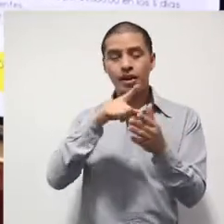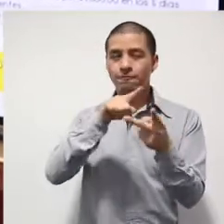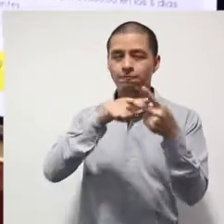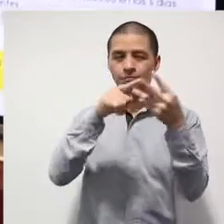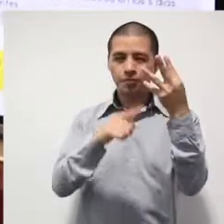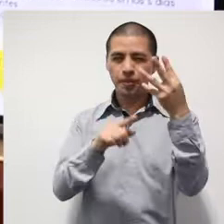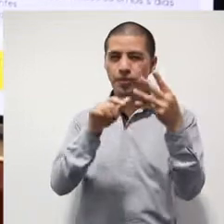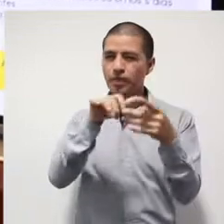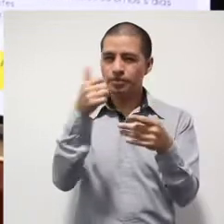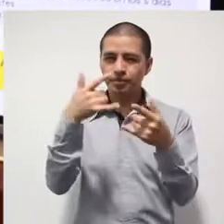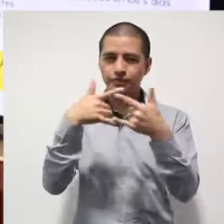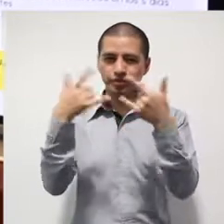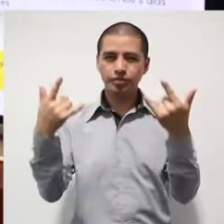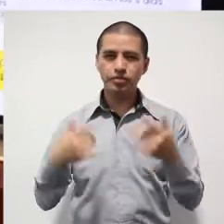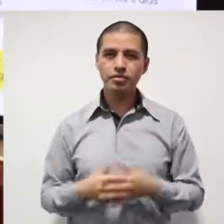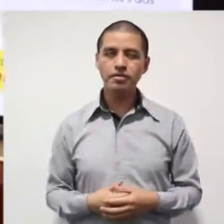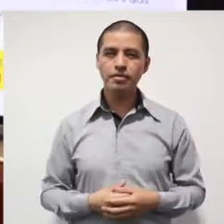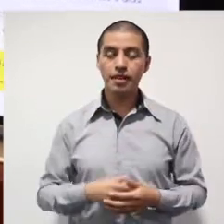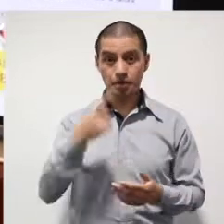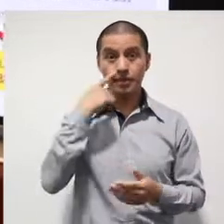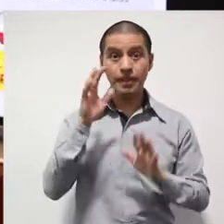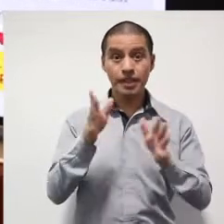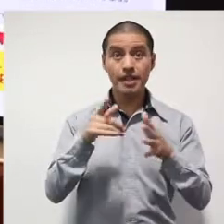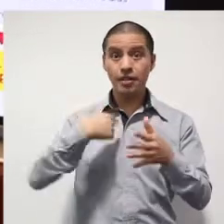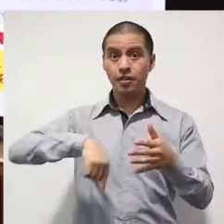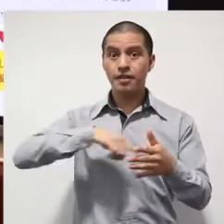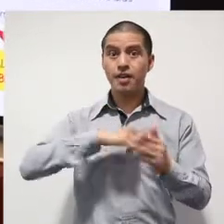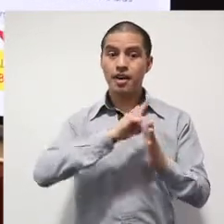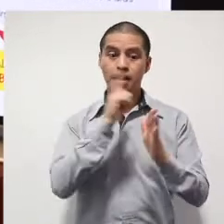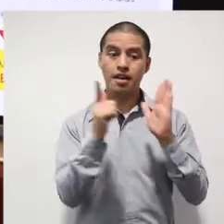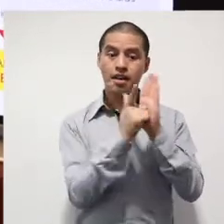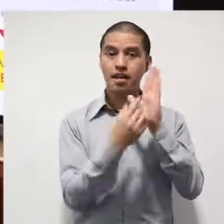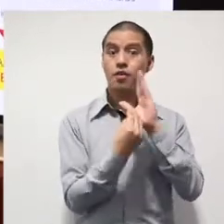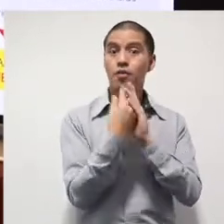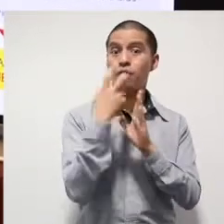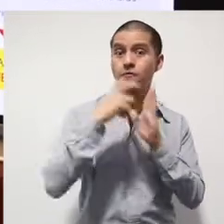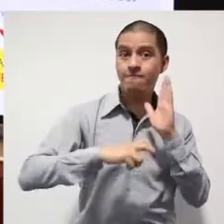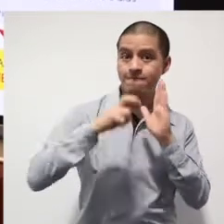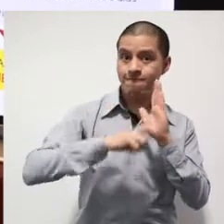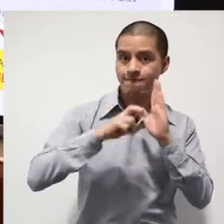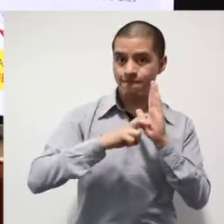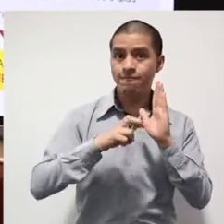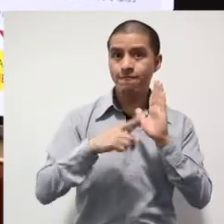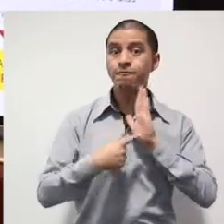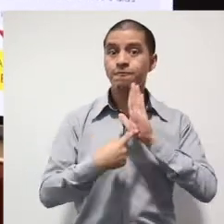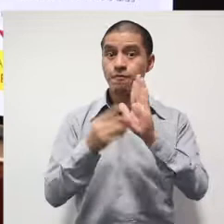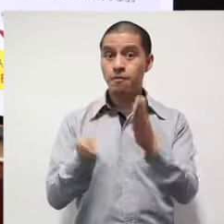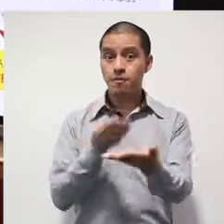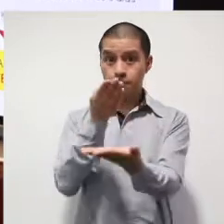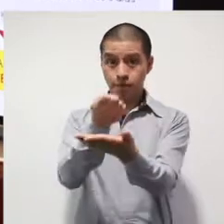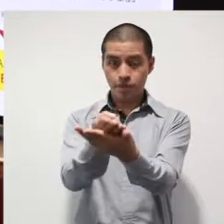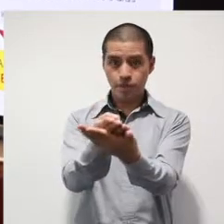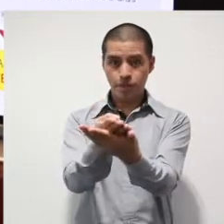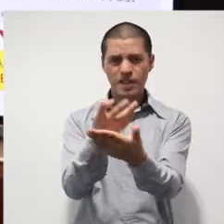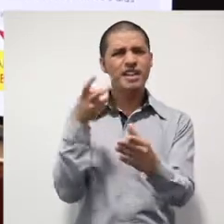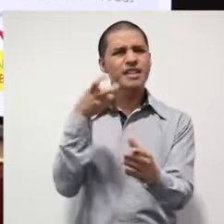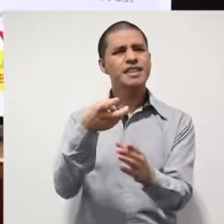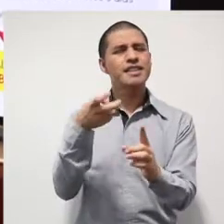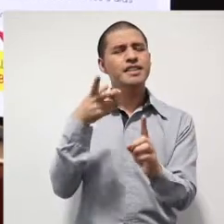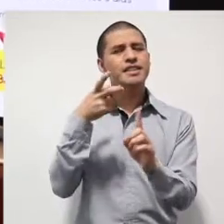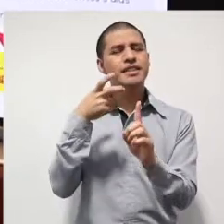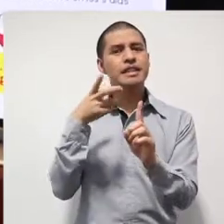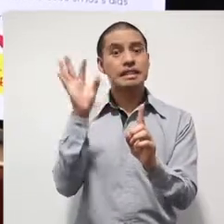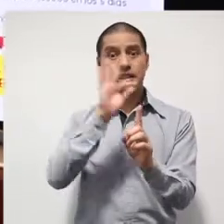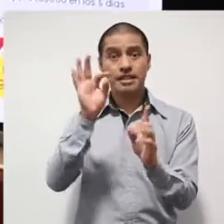casos concretos. Fíjate que hemos presentado ya una reforma, una reforma que lo que busca, significa